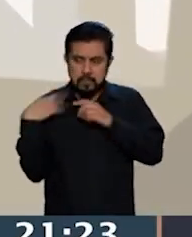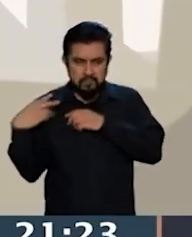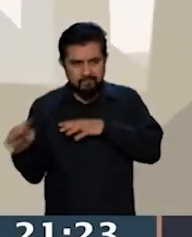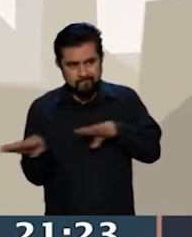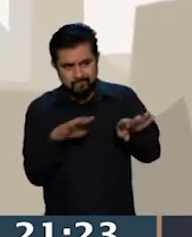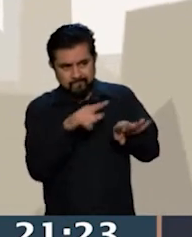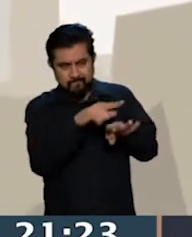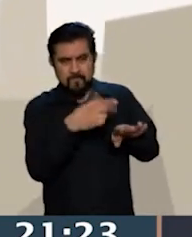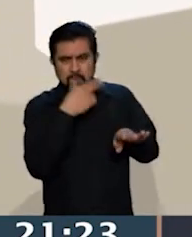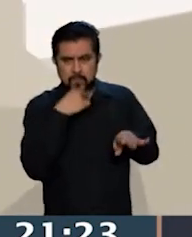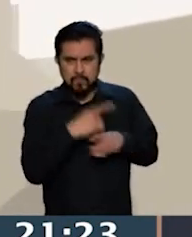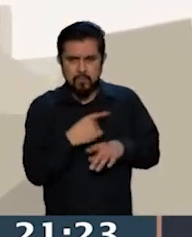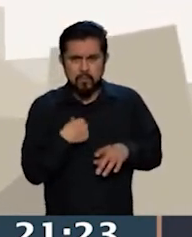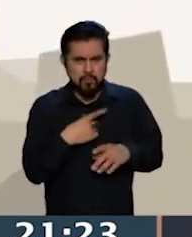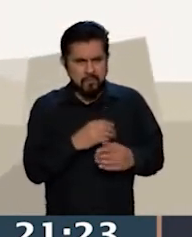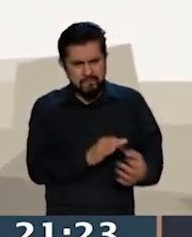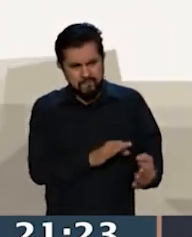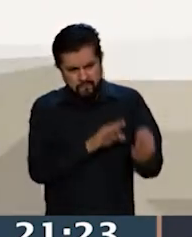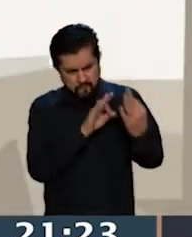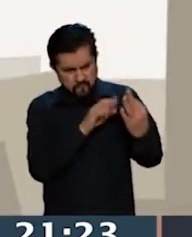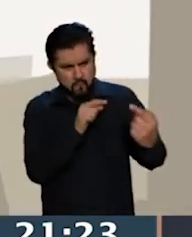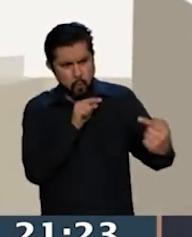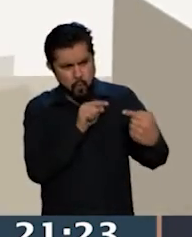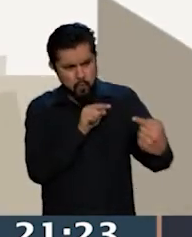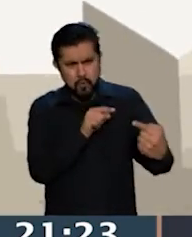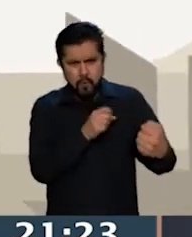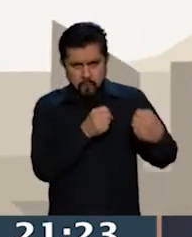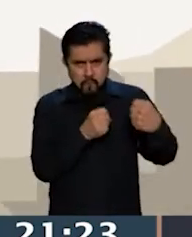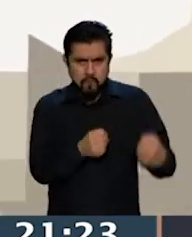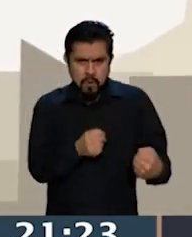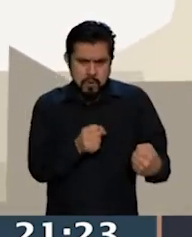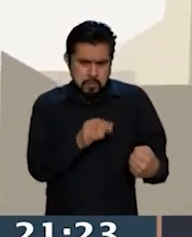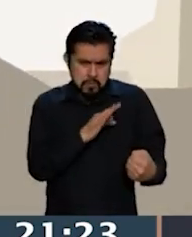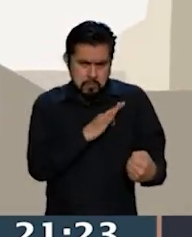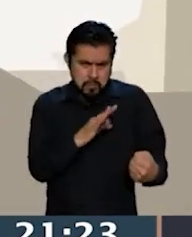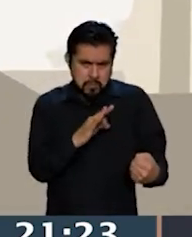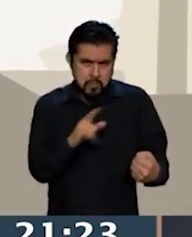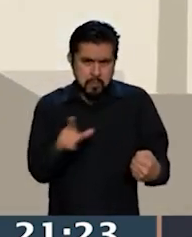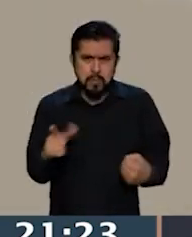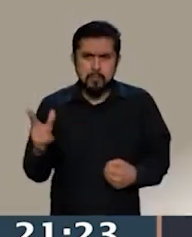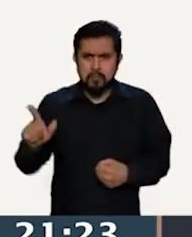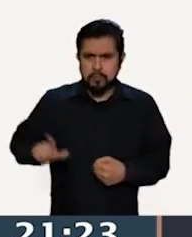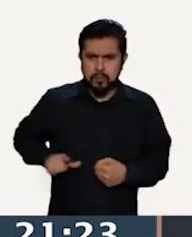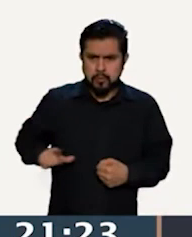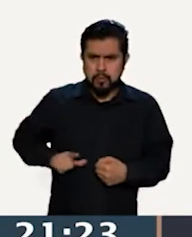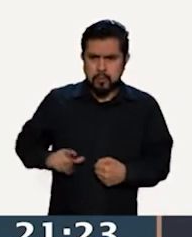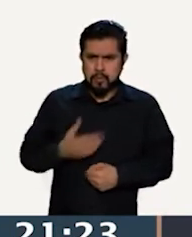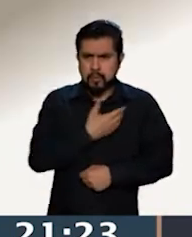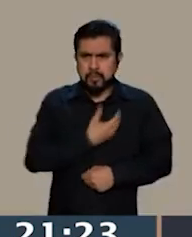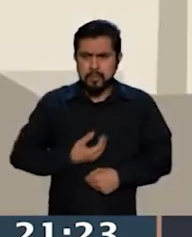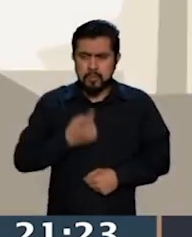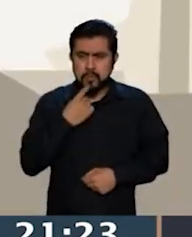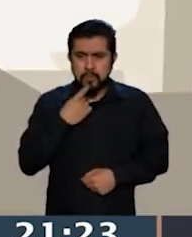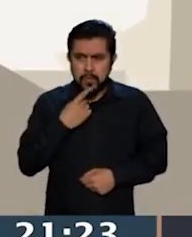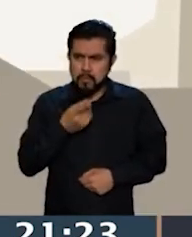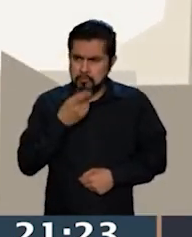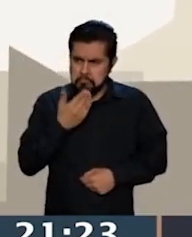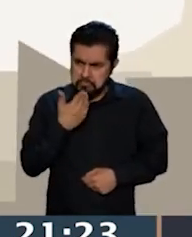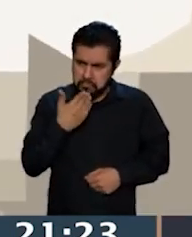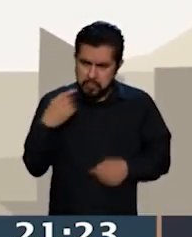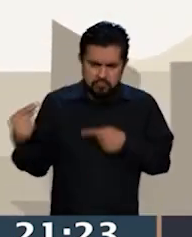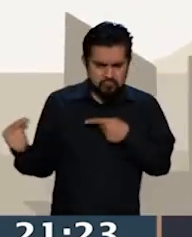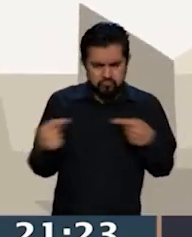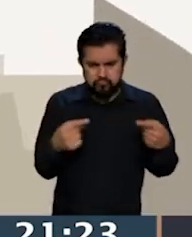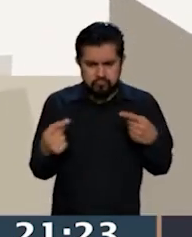debatir fuerte, y yo creo que desde el inicio del sexenio de López Obrador hay un debate de dos visiones de país.